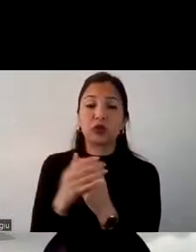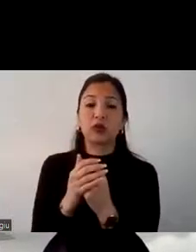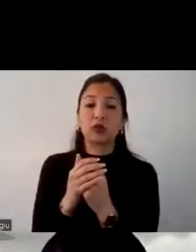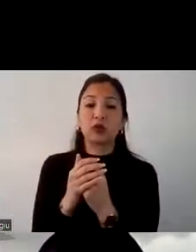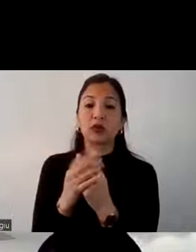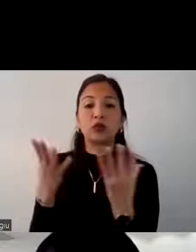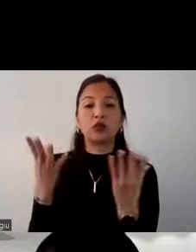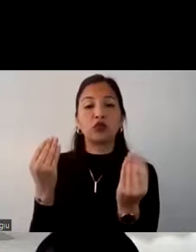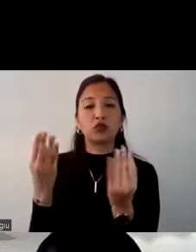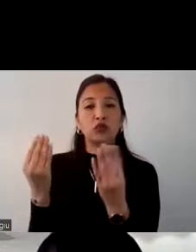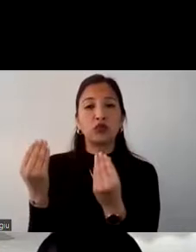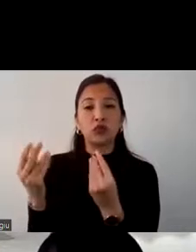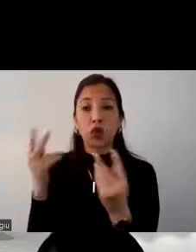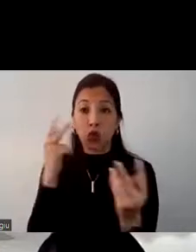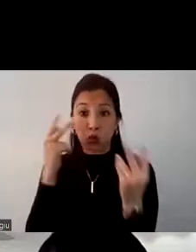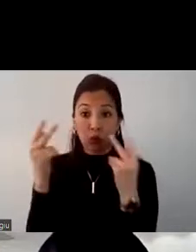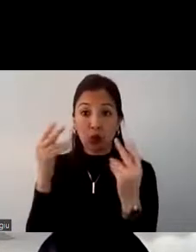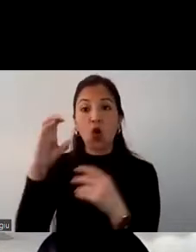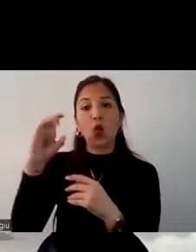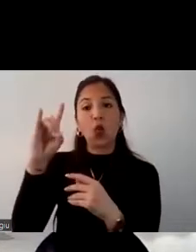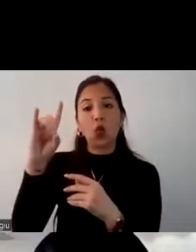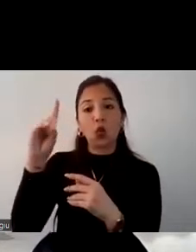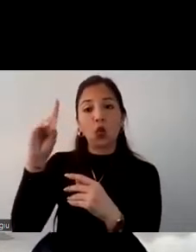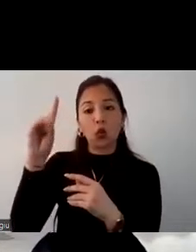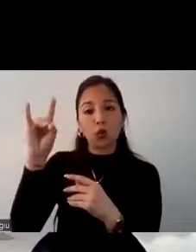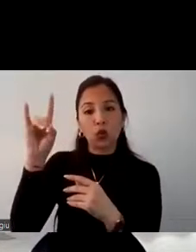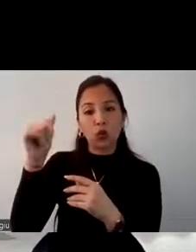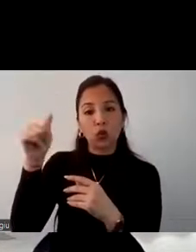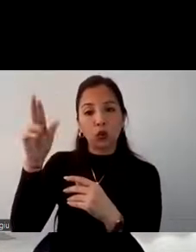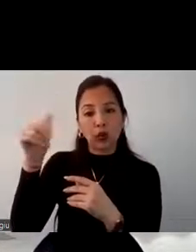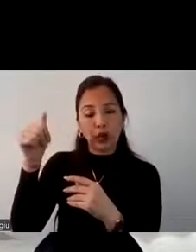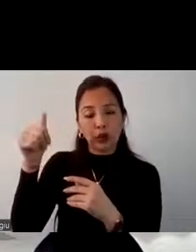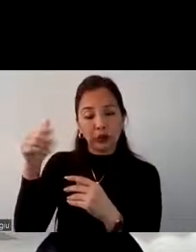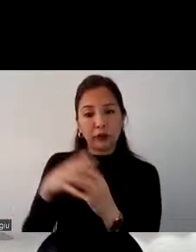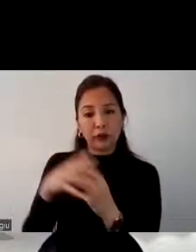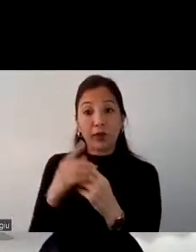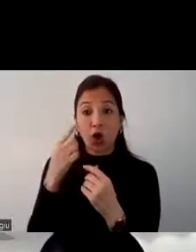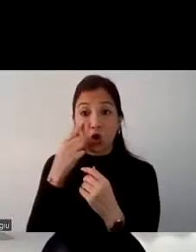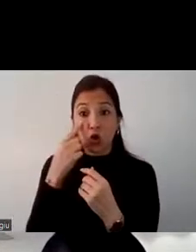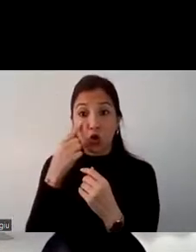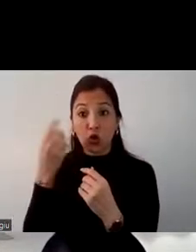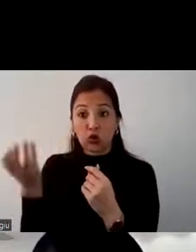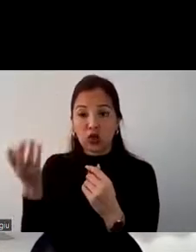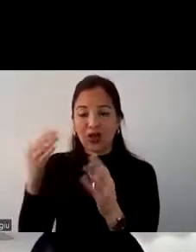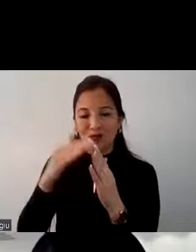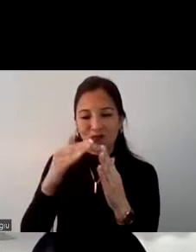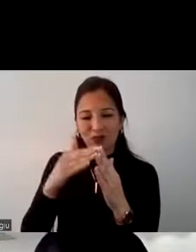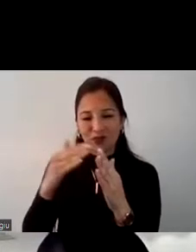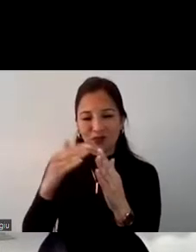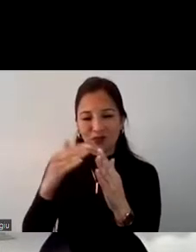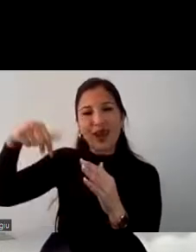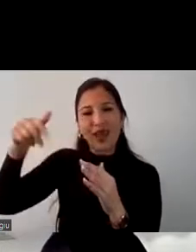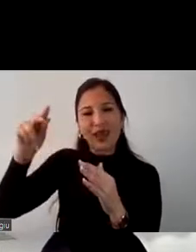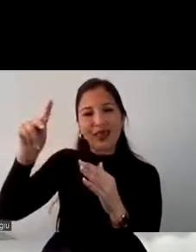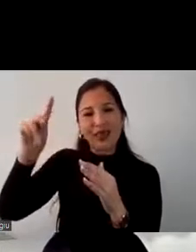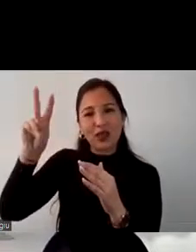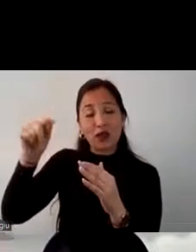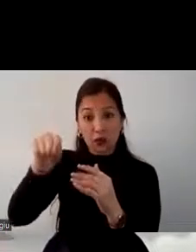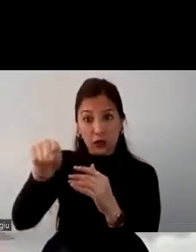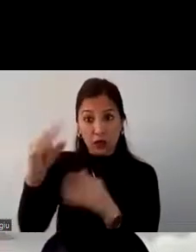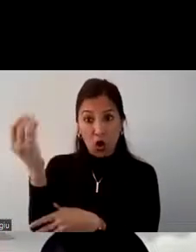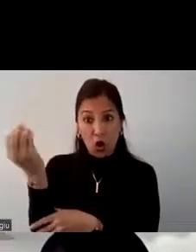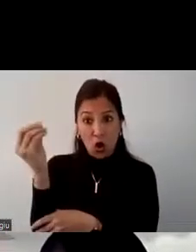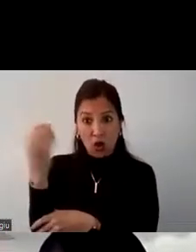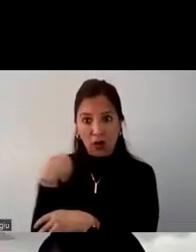mucho lo que es el turismo por cultura y por lo que es conocer comunidades nativas por ejemplo esto es algo que los jóvenes en los últimos